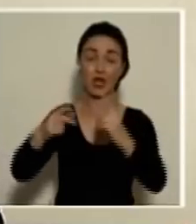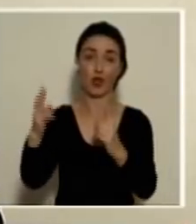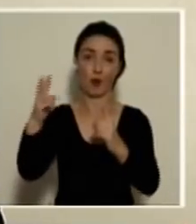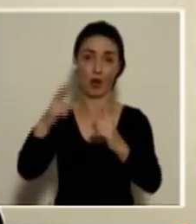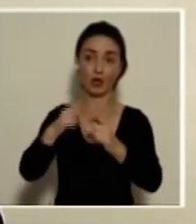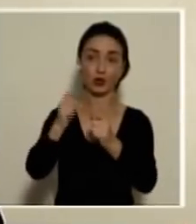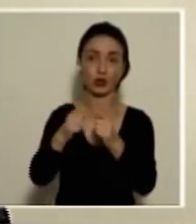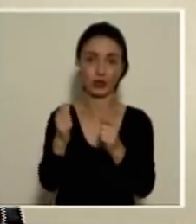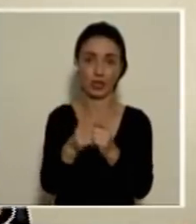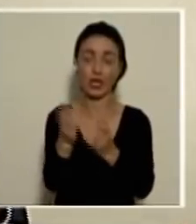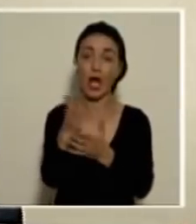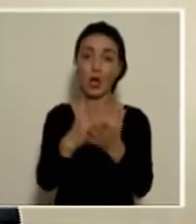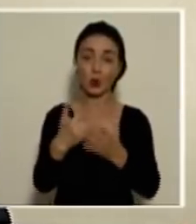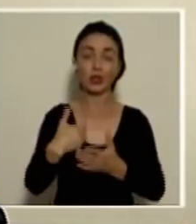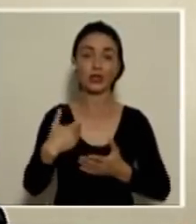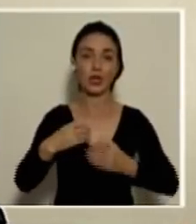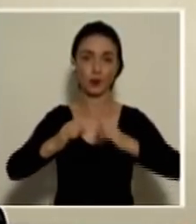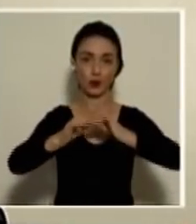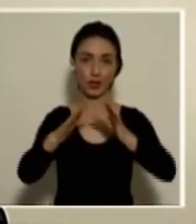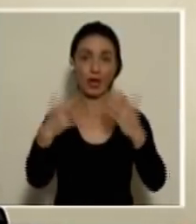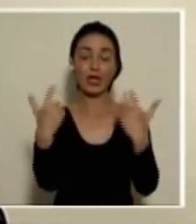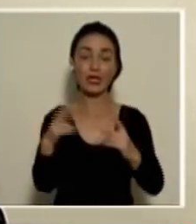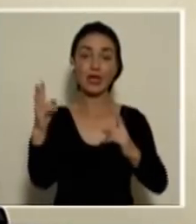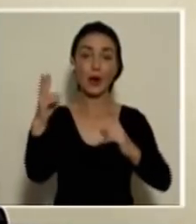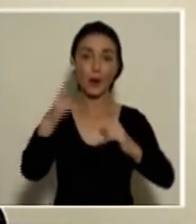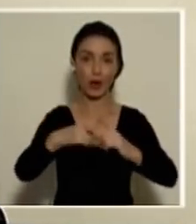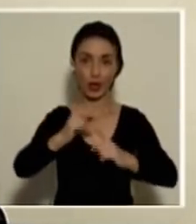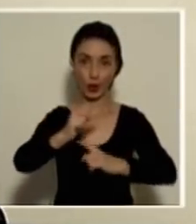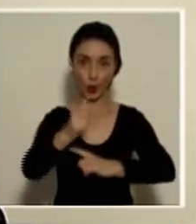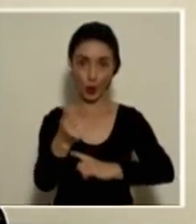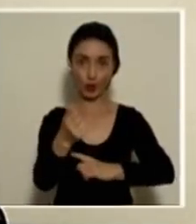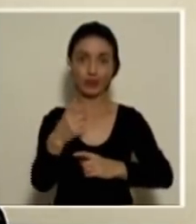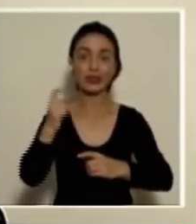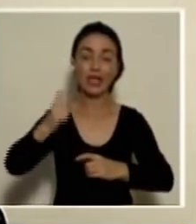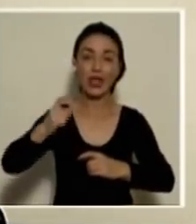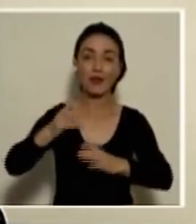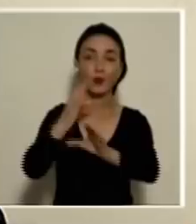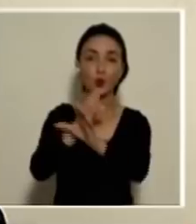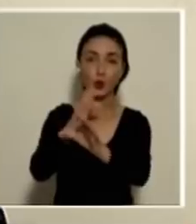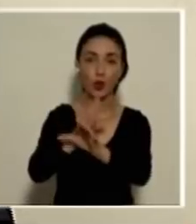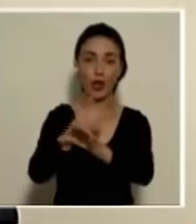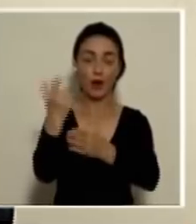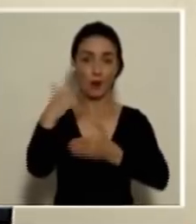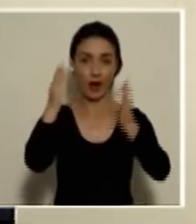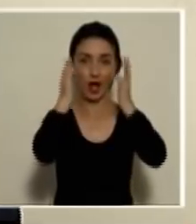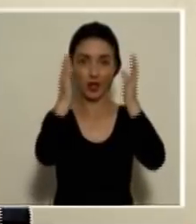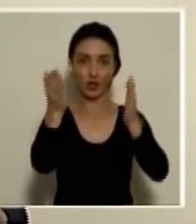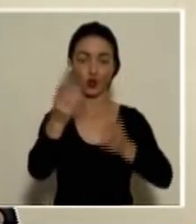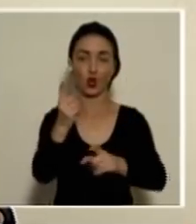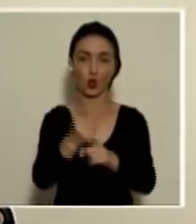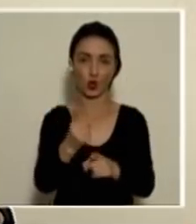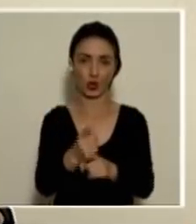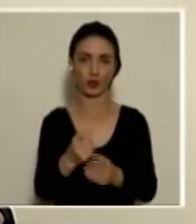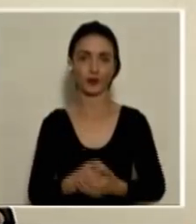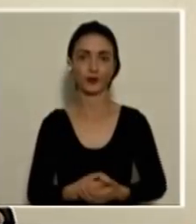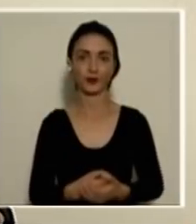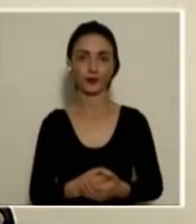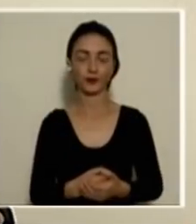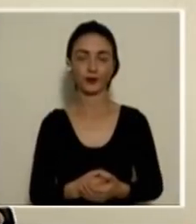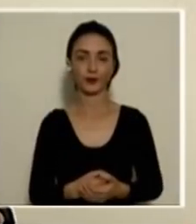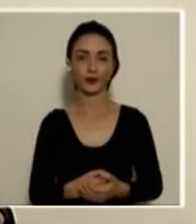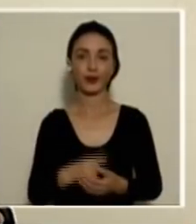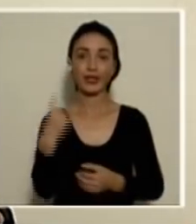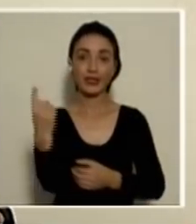más detalle. Hay algunas que las tenemos muy claras porque ya las hemos aplicado y hay otras que hay que afinar para tratar de dar un servicio adecuado. Lo cierto del caso es que